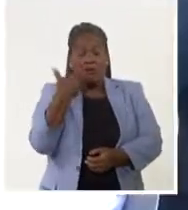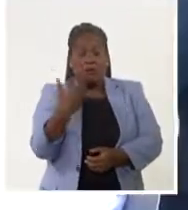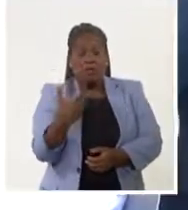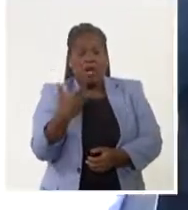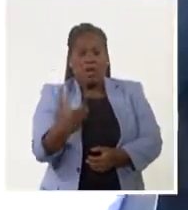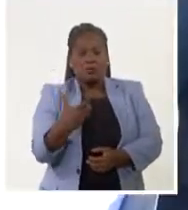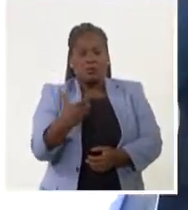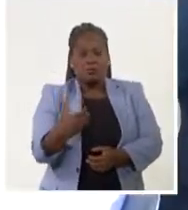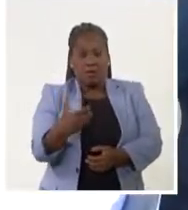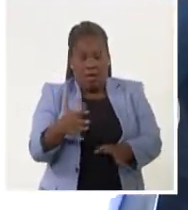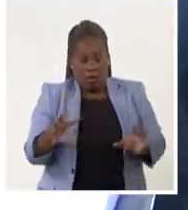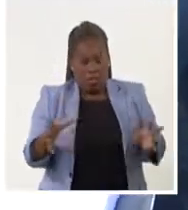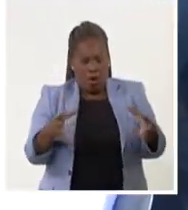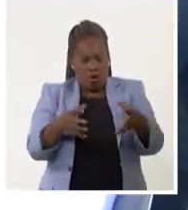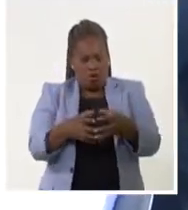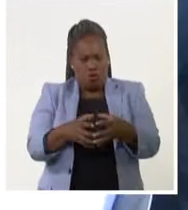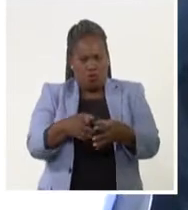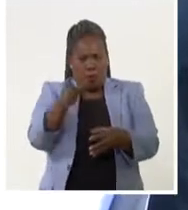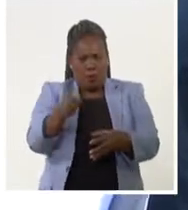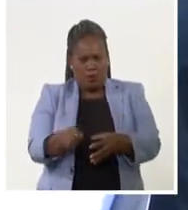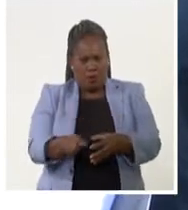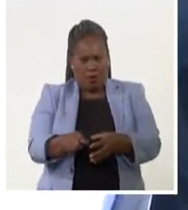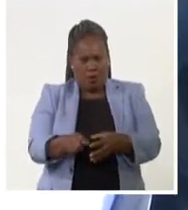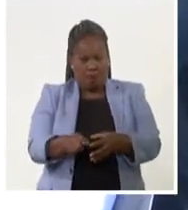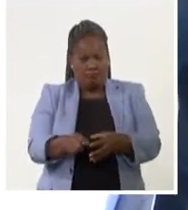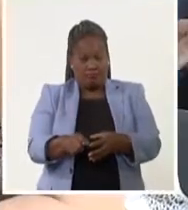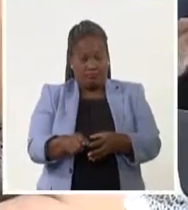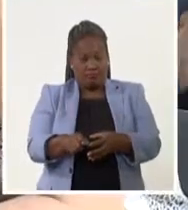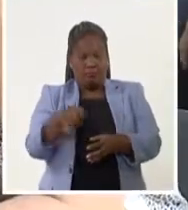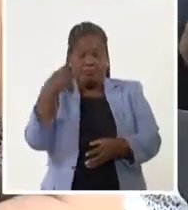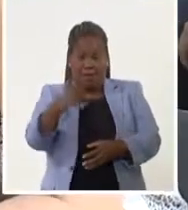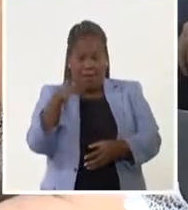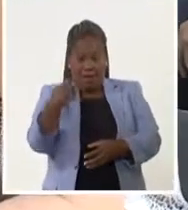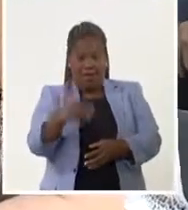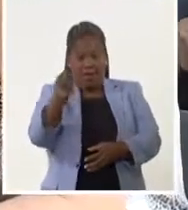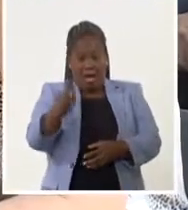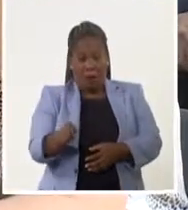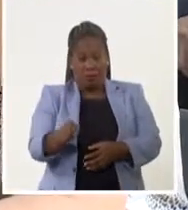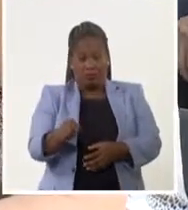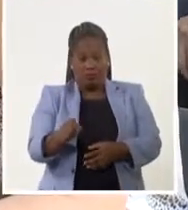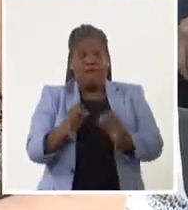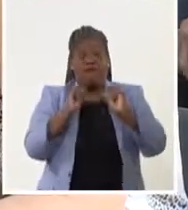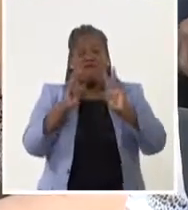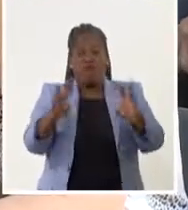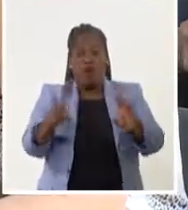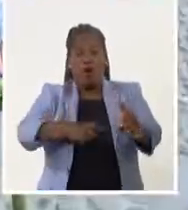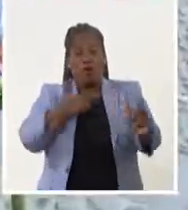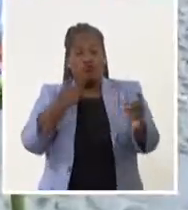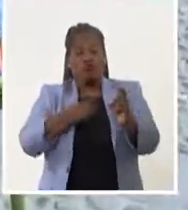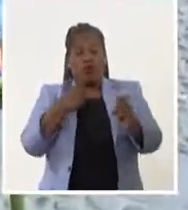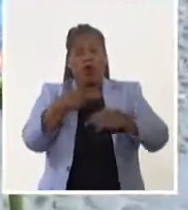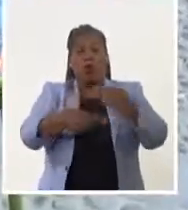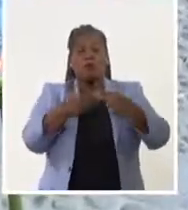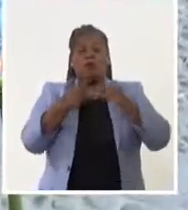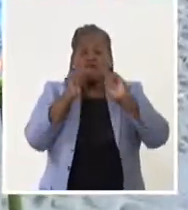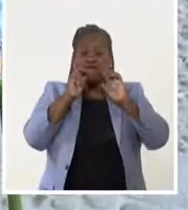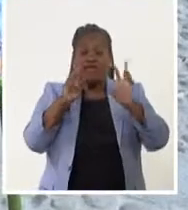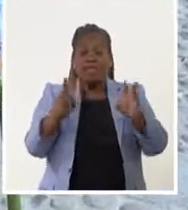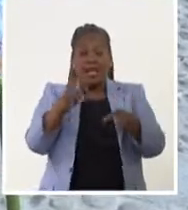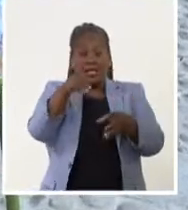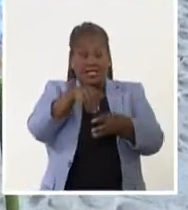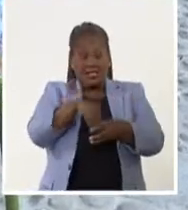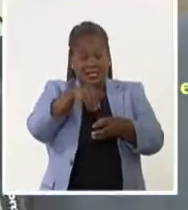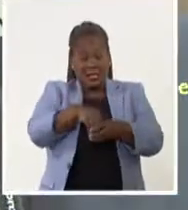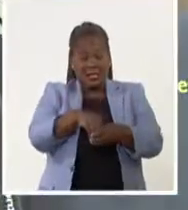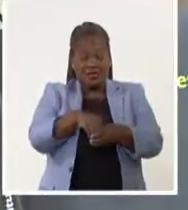humana que fue capaz de sobrevivir, luchar y hacer sus vidas dentro de aquel